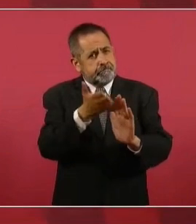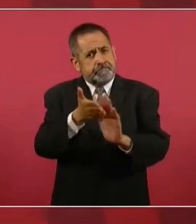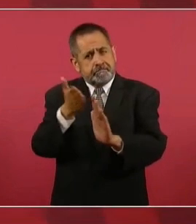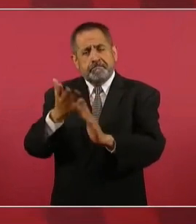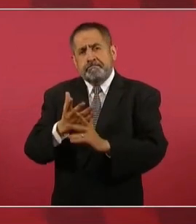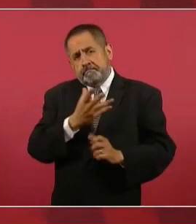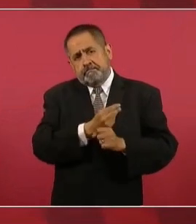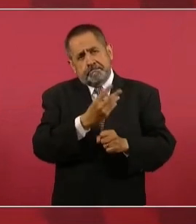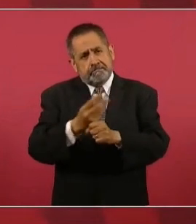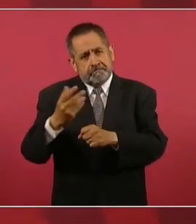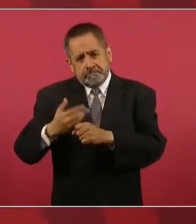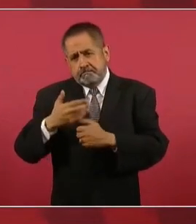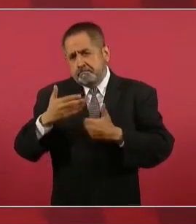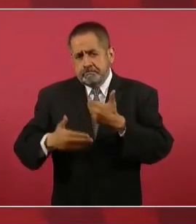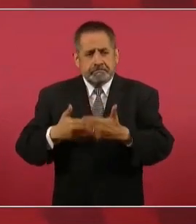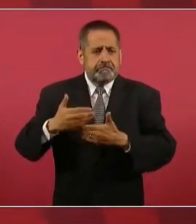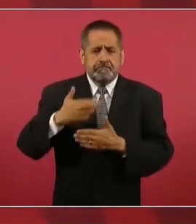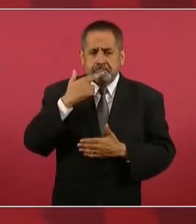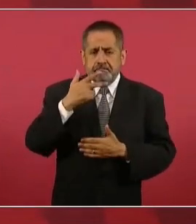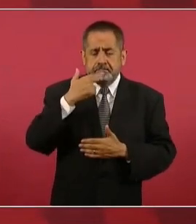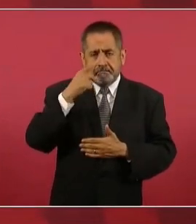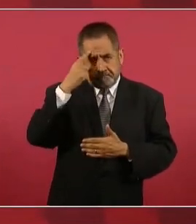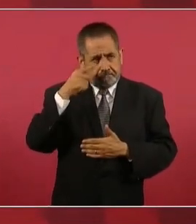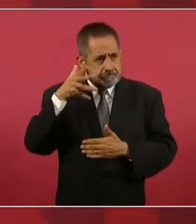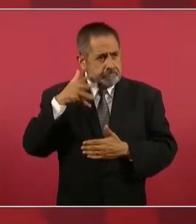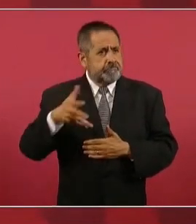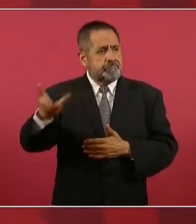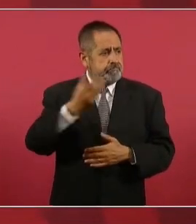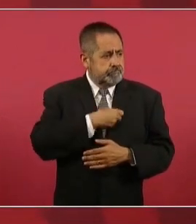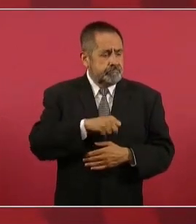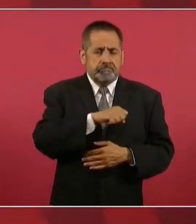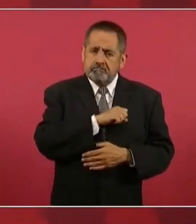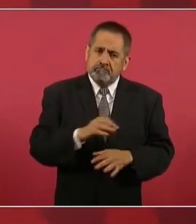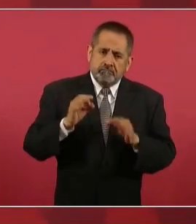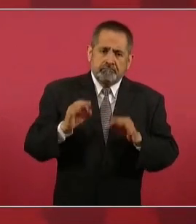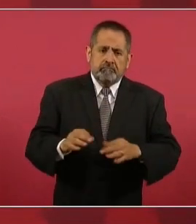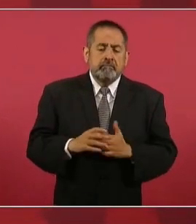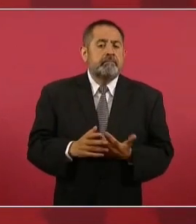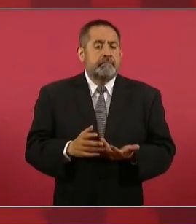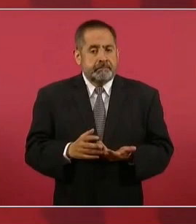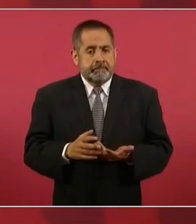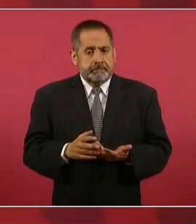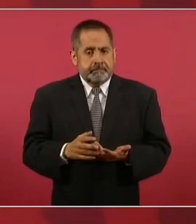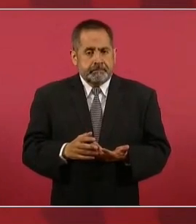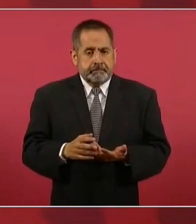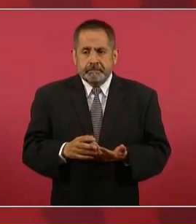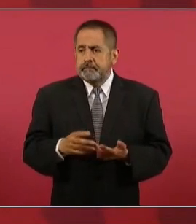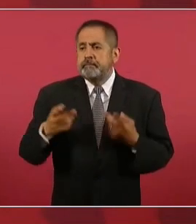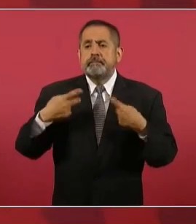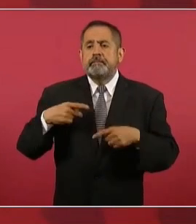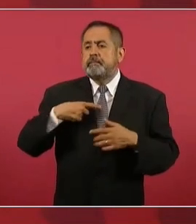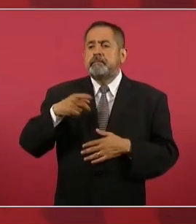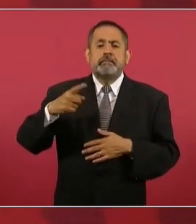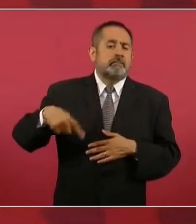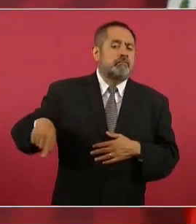pensando en derechohabientes